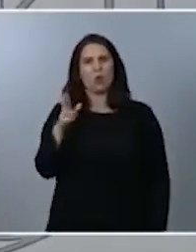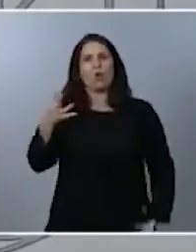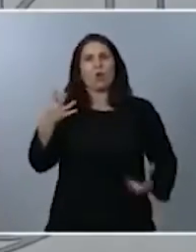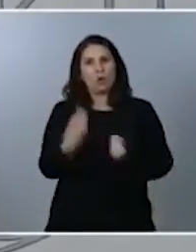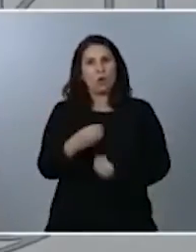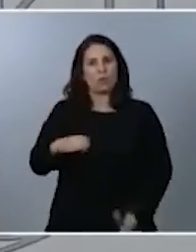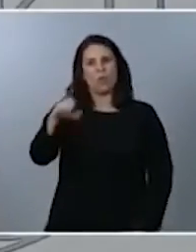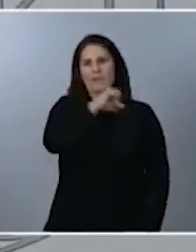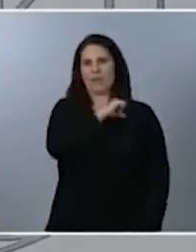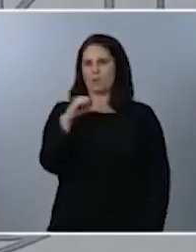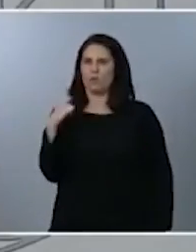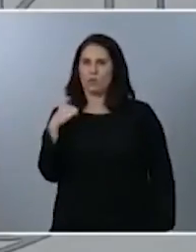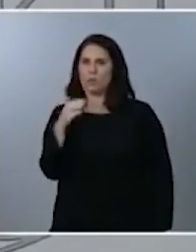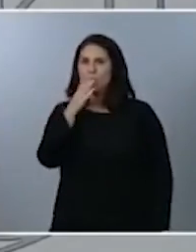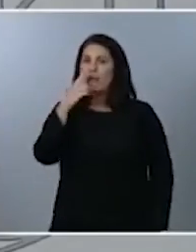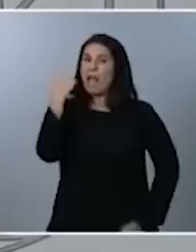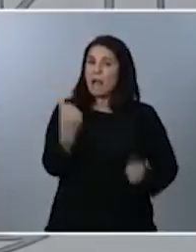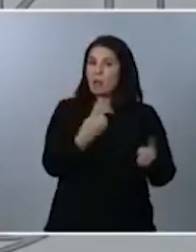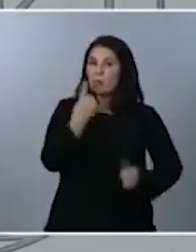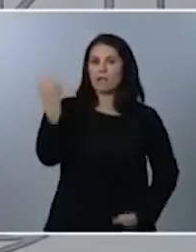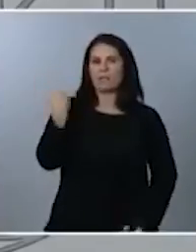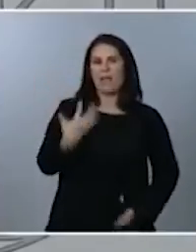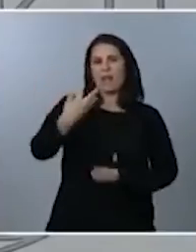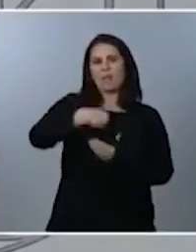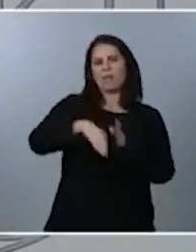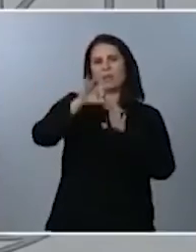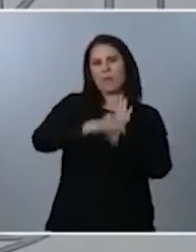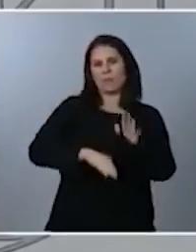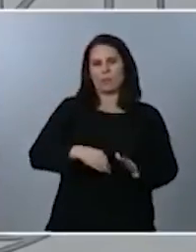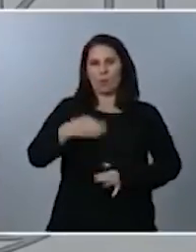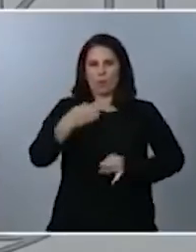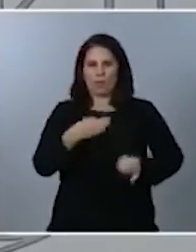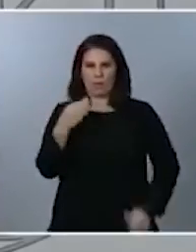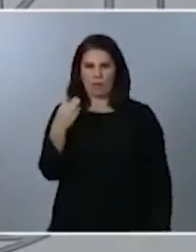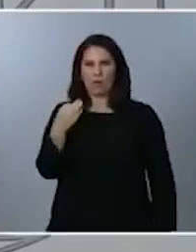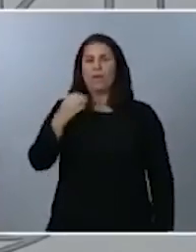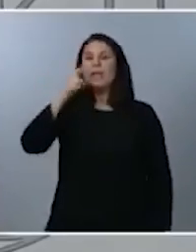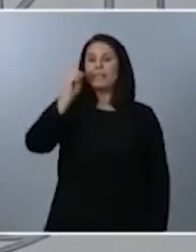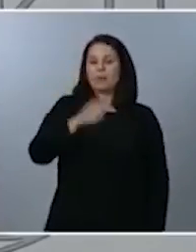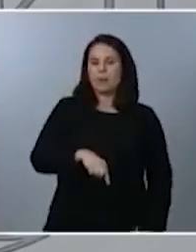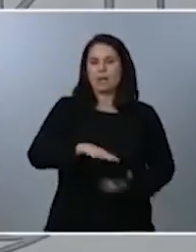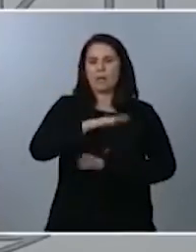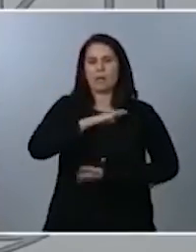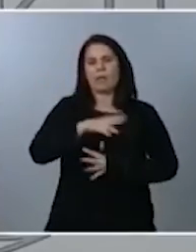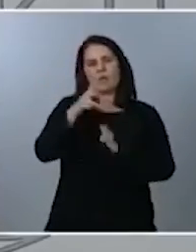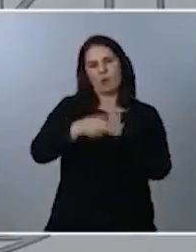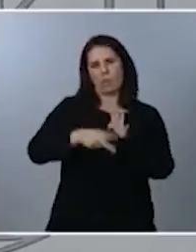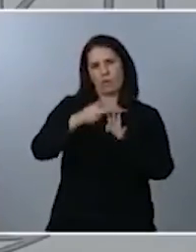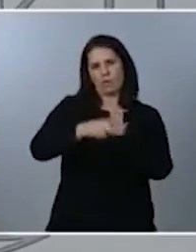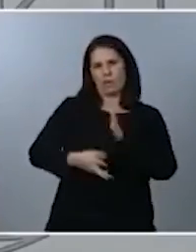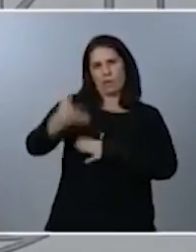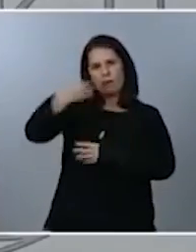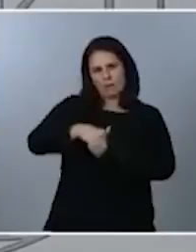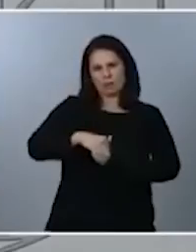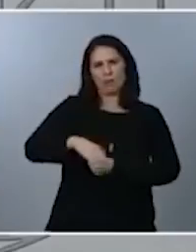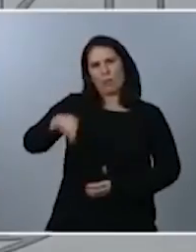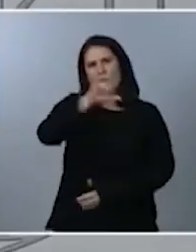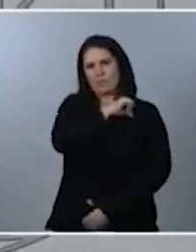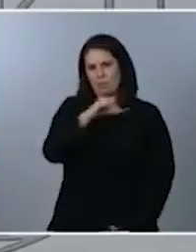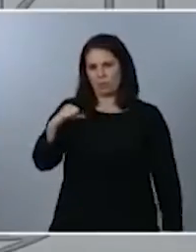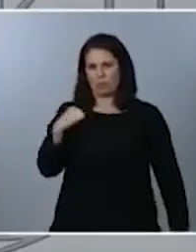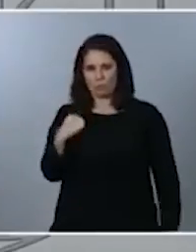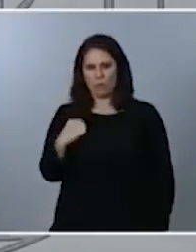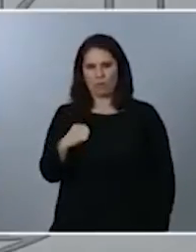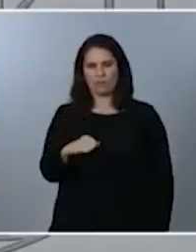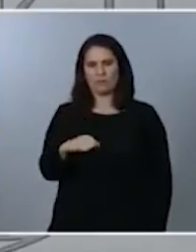figura que ya existe en nuestro ordenamiento jurídico y también hay una capacidad normativa por parte de las propias comunidades autónomas. Se trata que todos